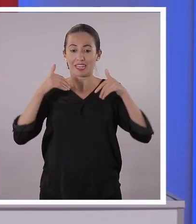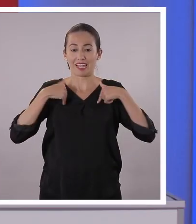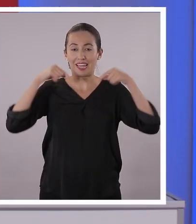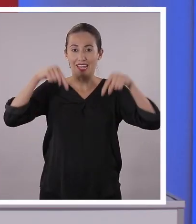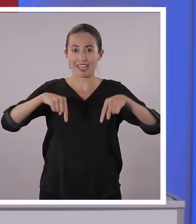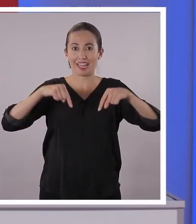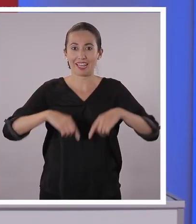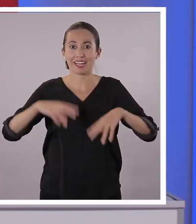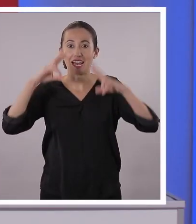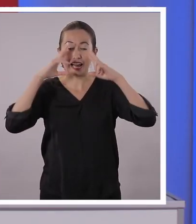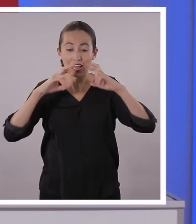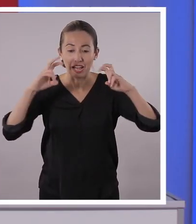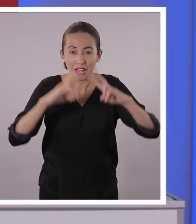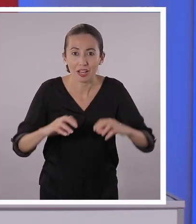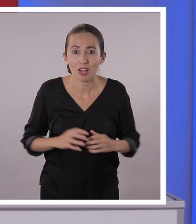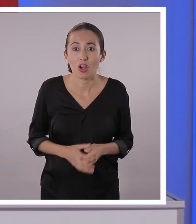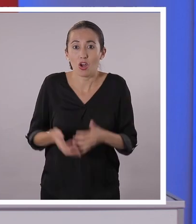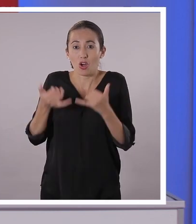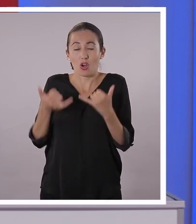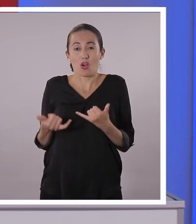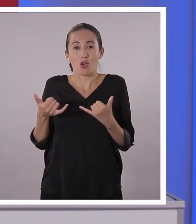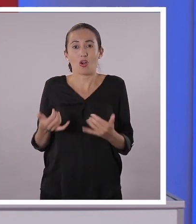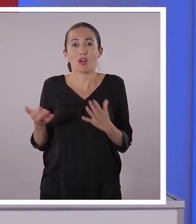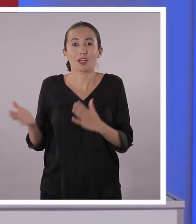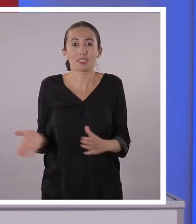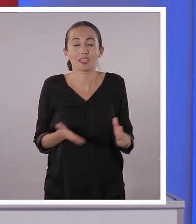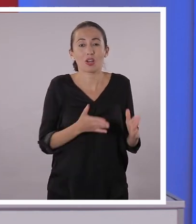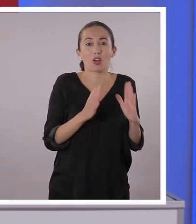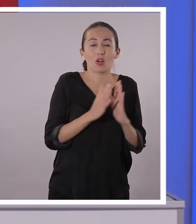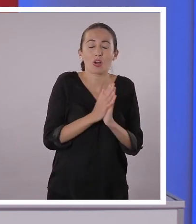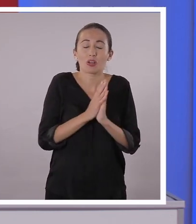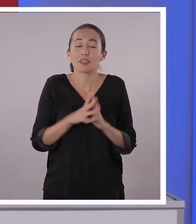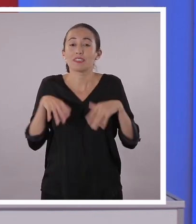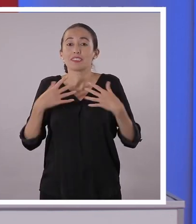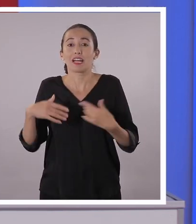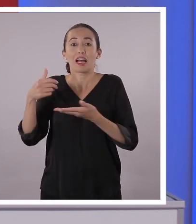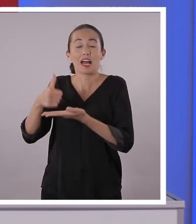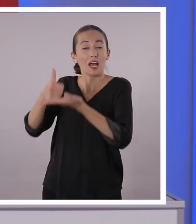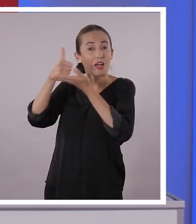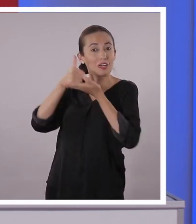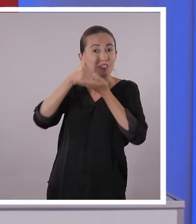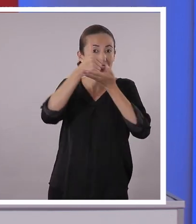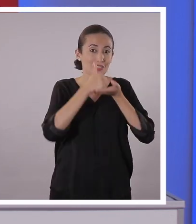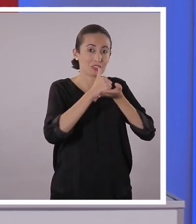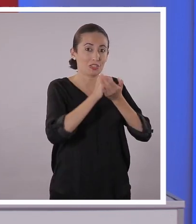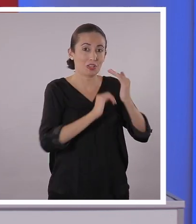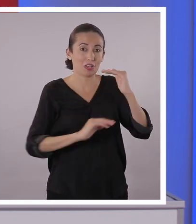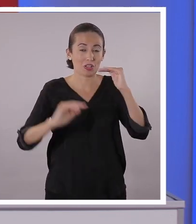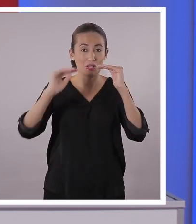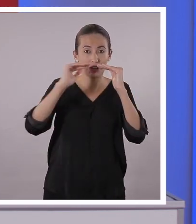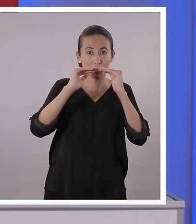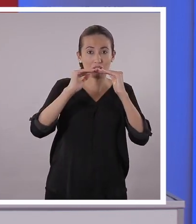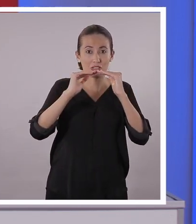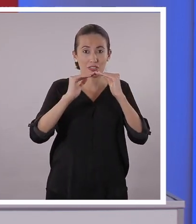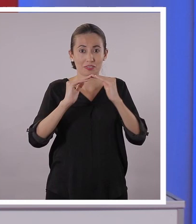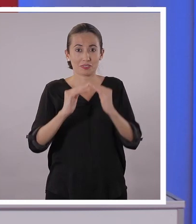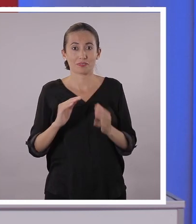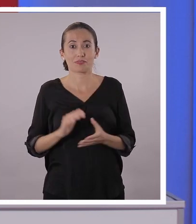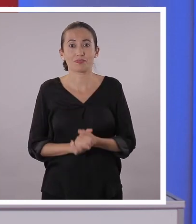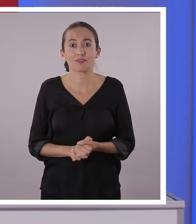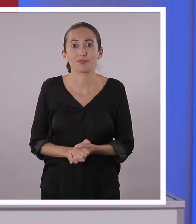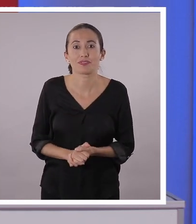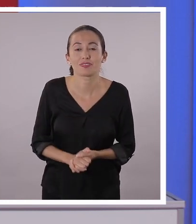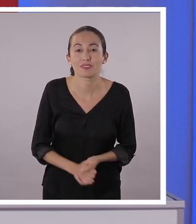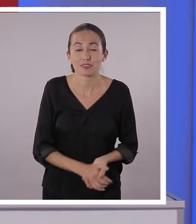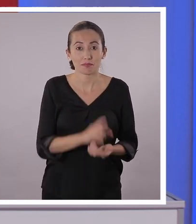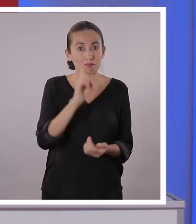Ya estamos en nuestra zona experimental. Y hoy vamos a fabricar una herramienta que nos va a ayudar a estabilizar bien nuestras tomas del